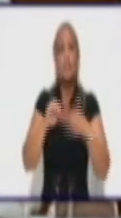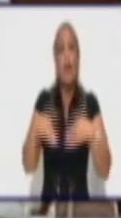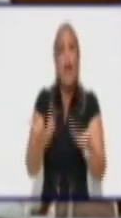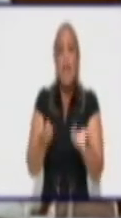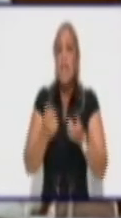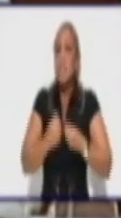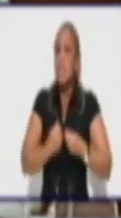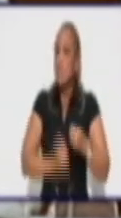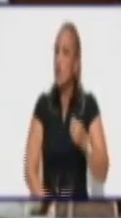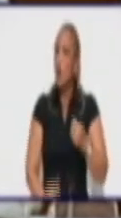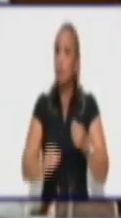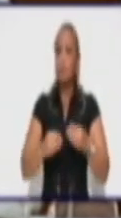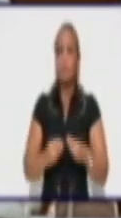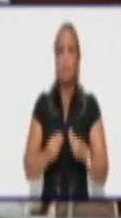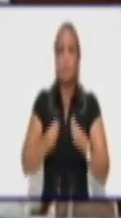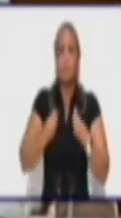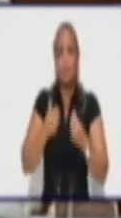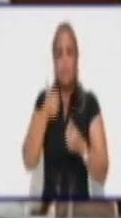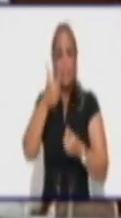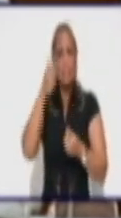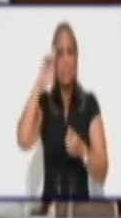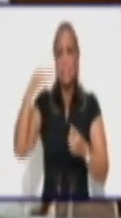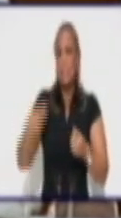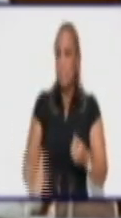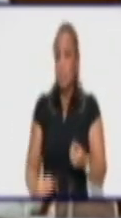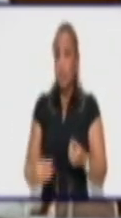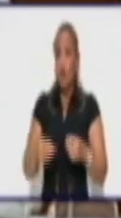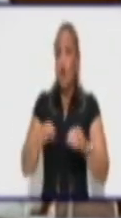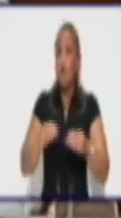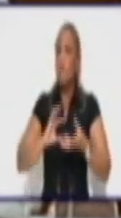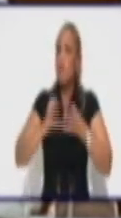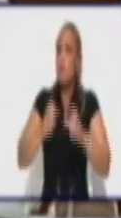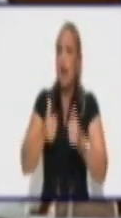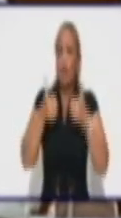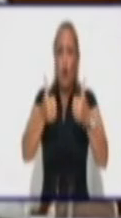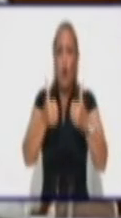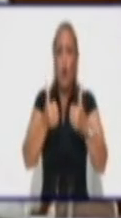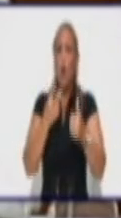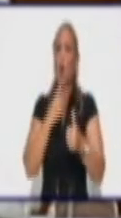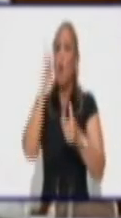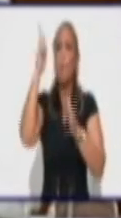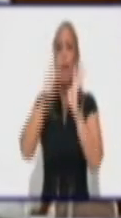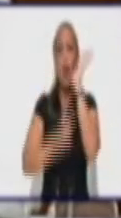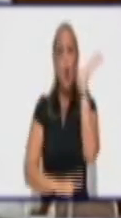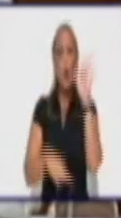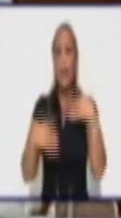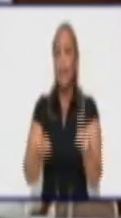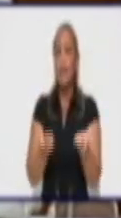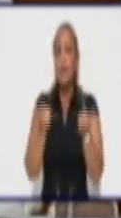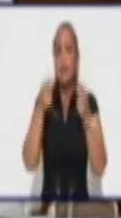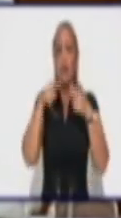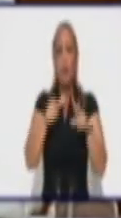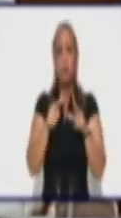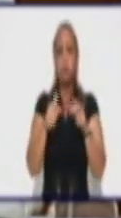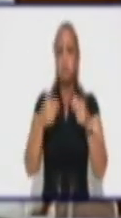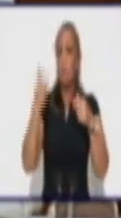con valores, llenos de enseñanza, de conocimiento, con moral, con